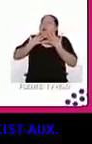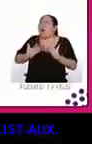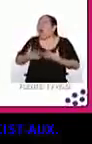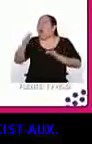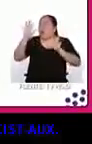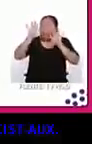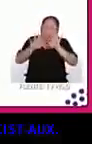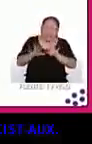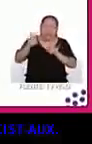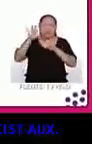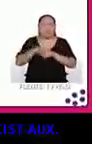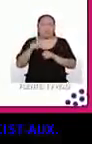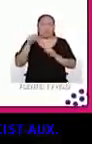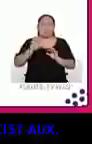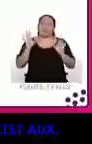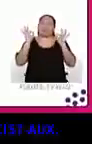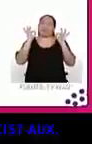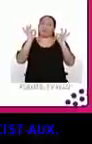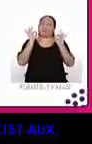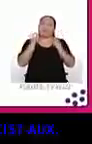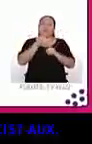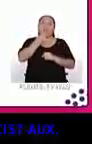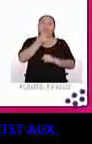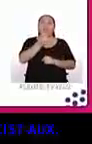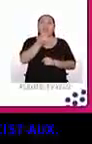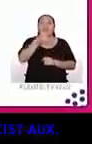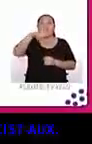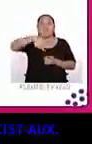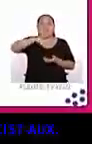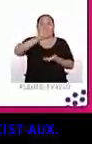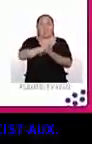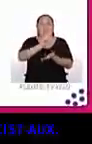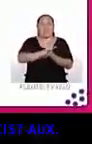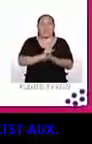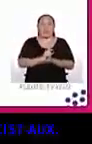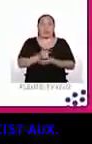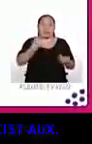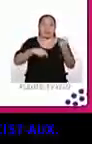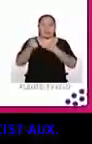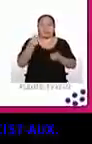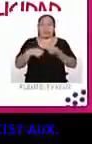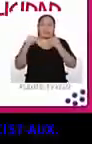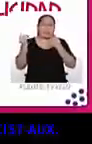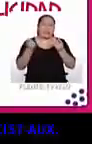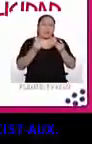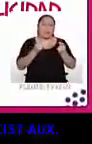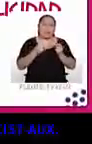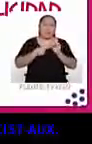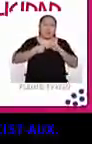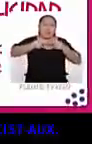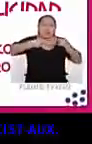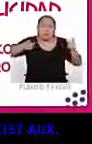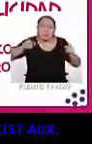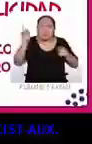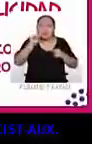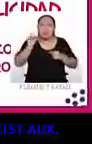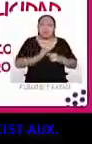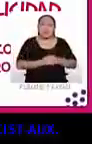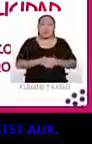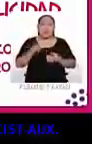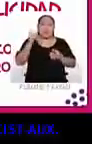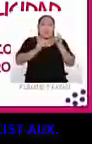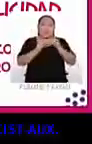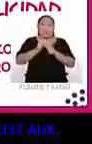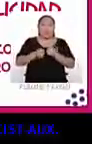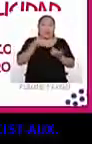allá. Es tan exitoso que los conciertos de K-pop en Lima se venden solos, sin necesidad de mucha publicidad, ya que su público